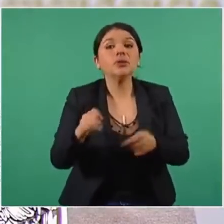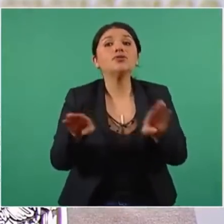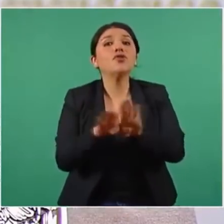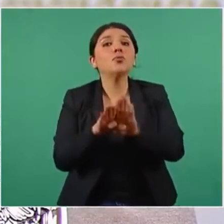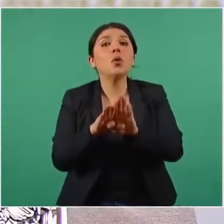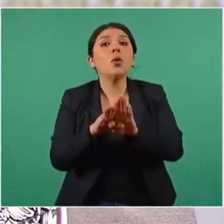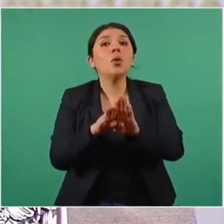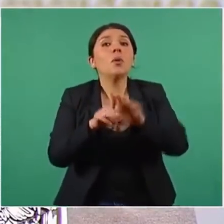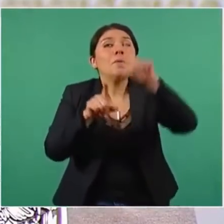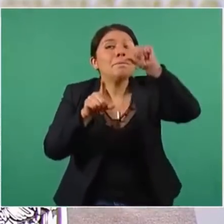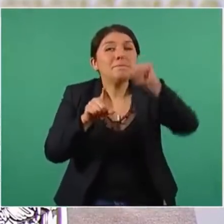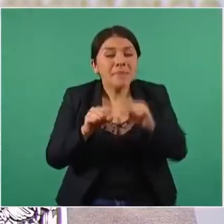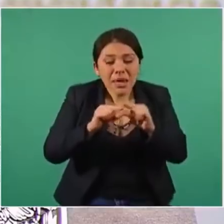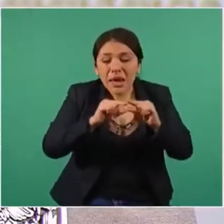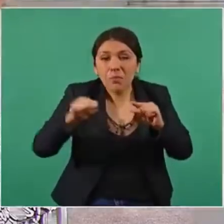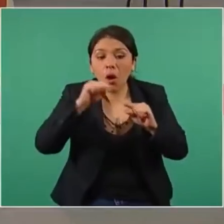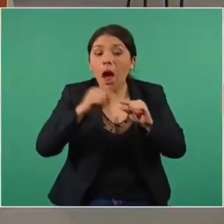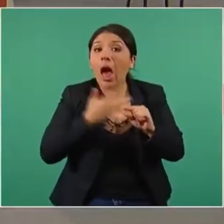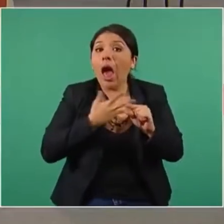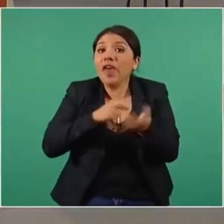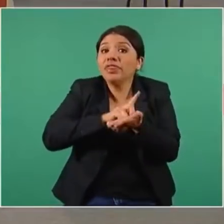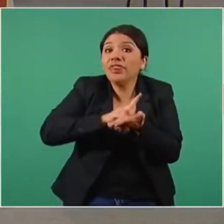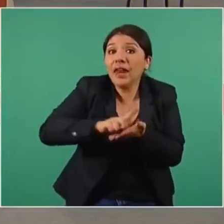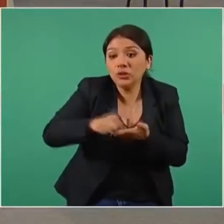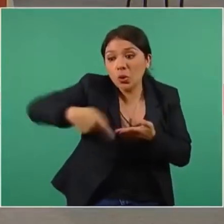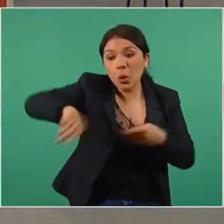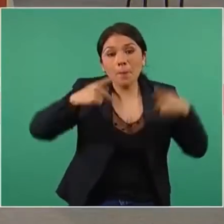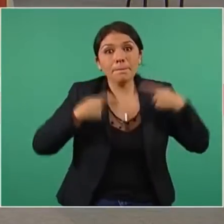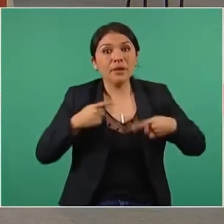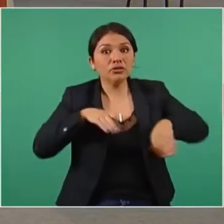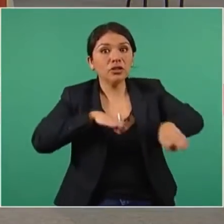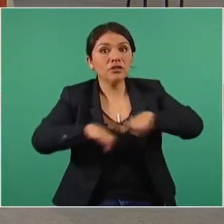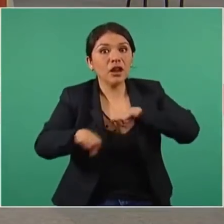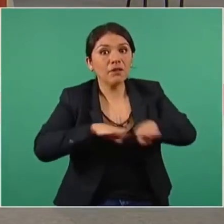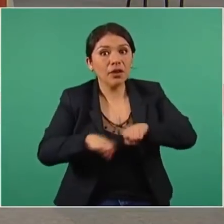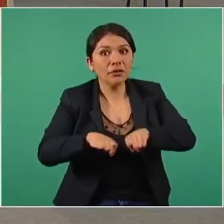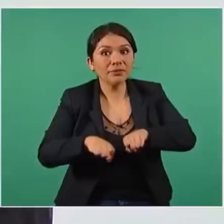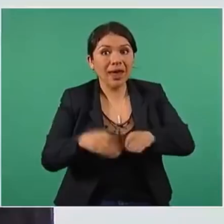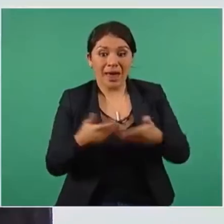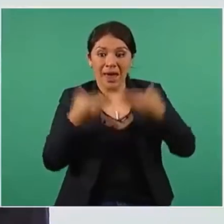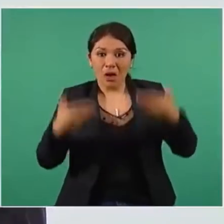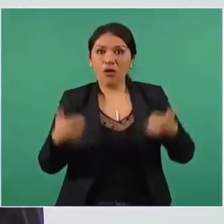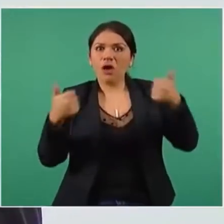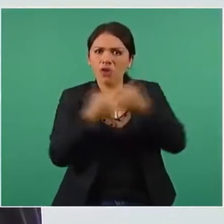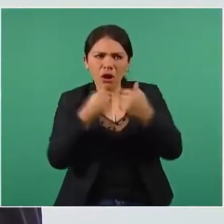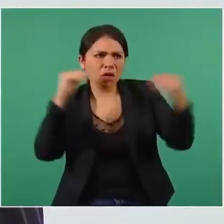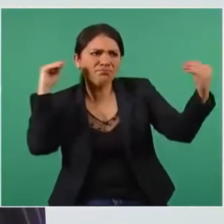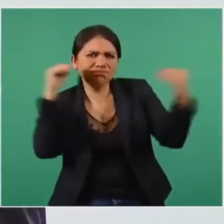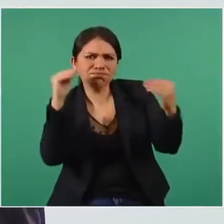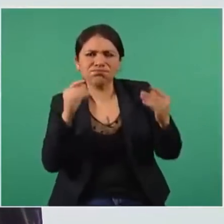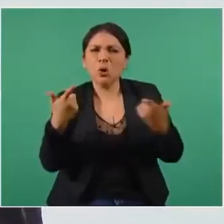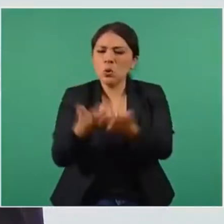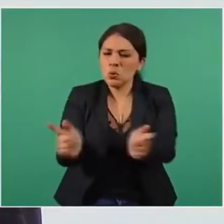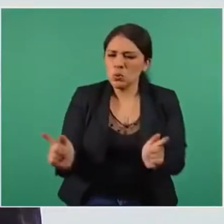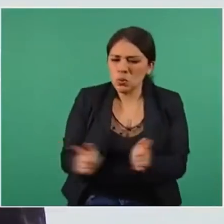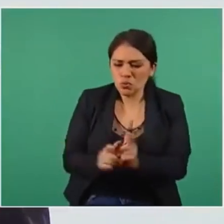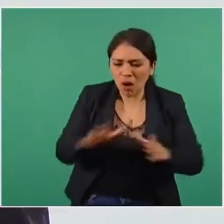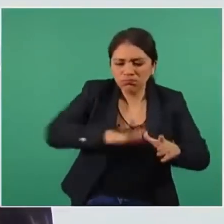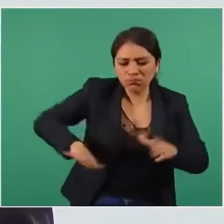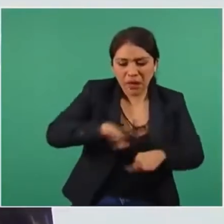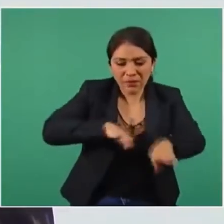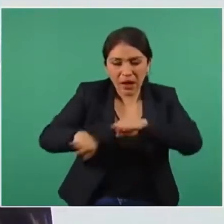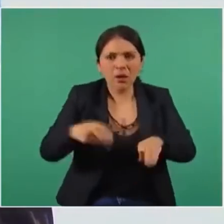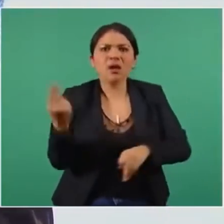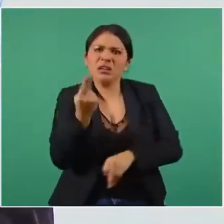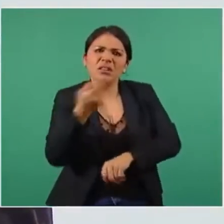que tienen derecho los trabajadores y, por supuesto, con la herramienta de la negociación colectiva, que tiene que ir